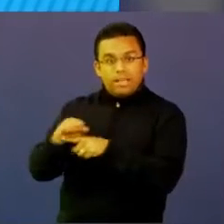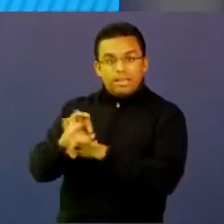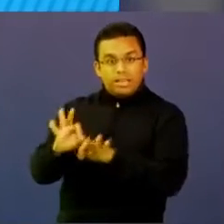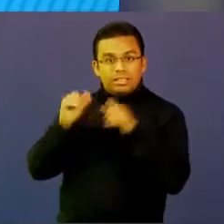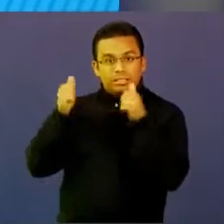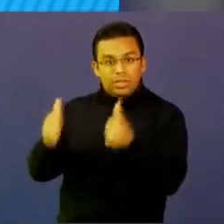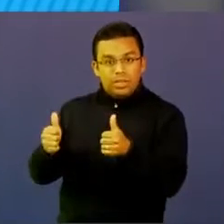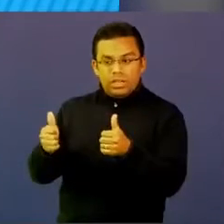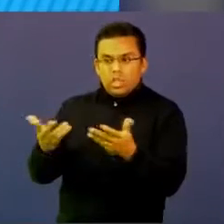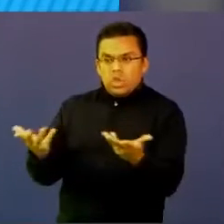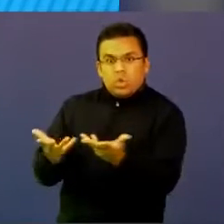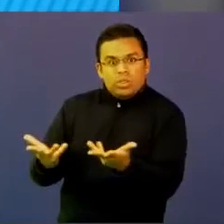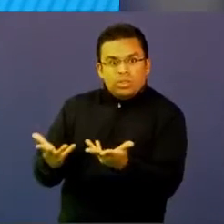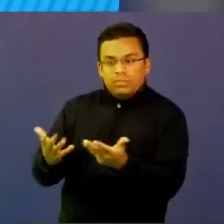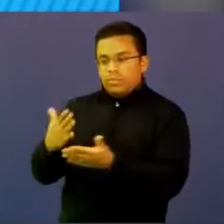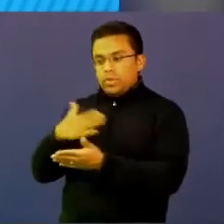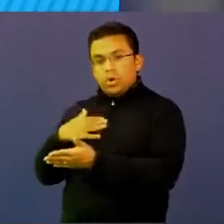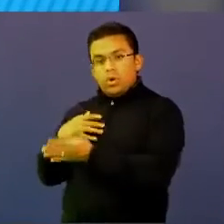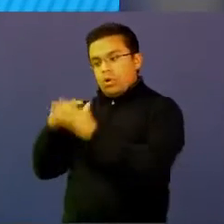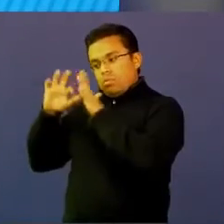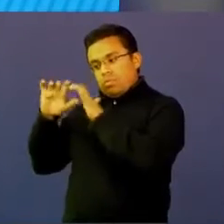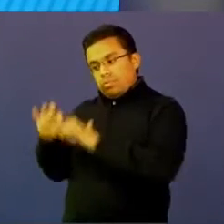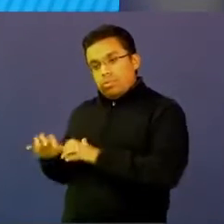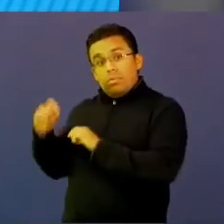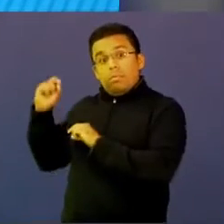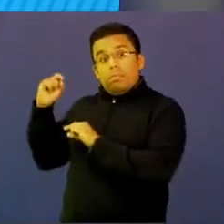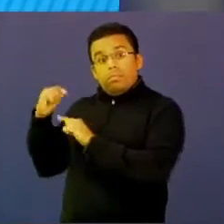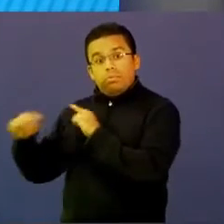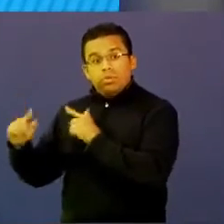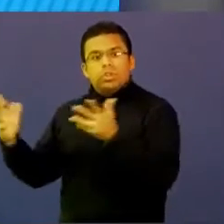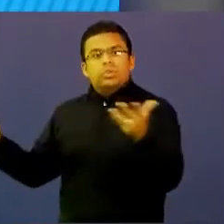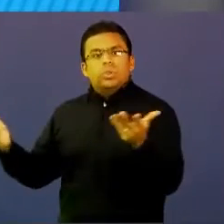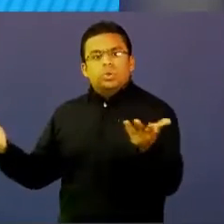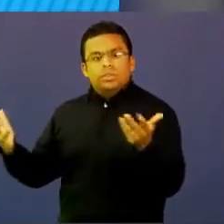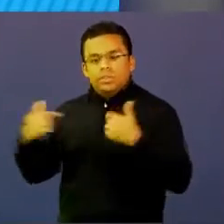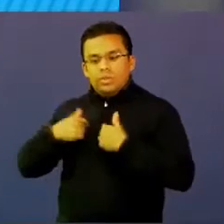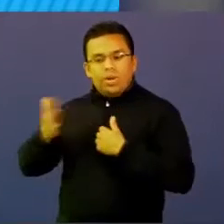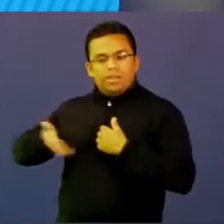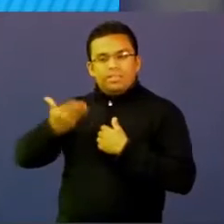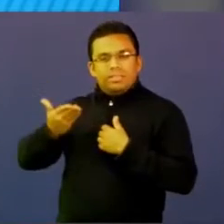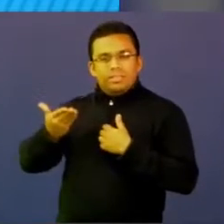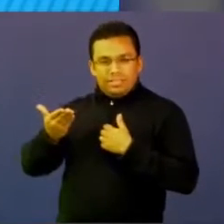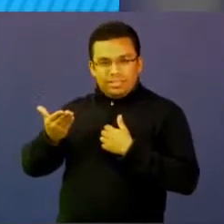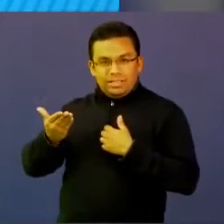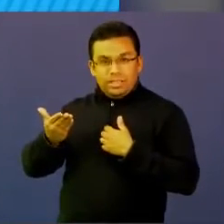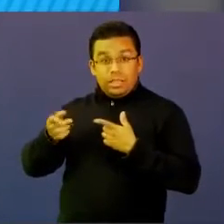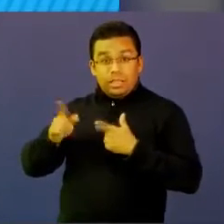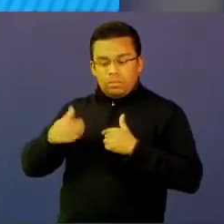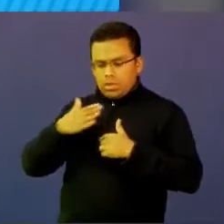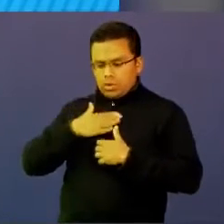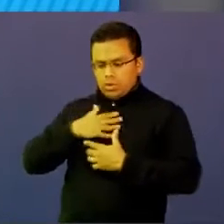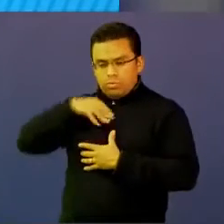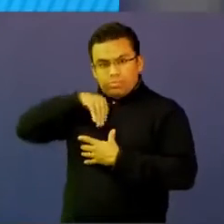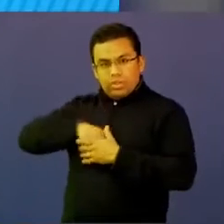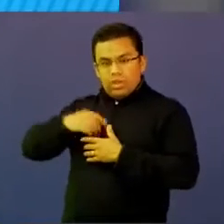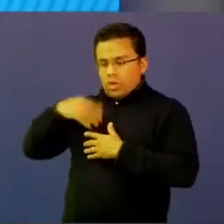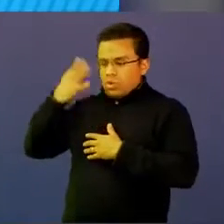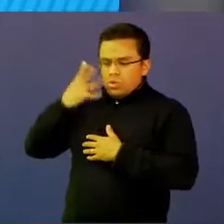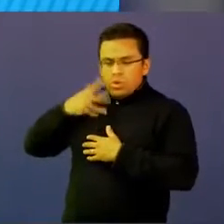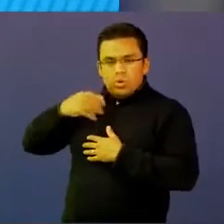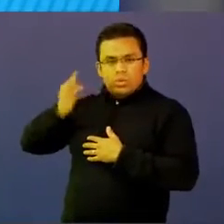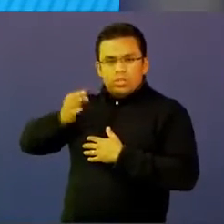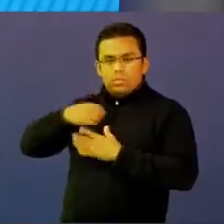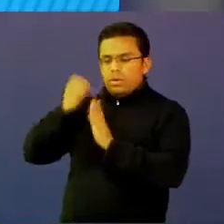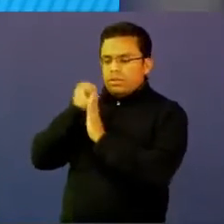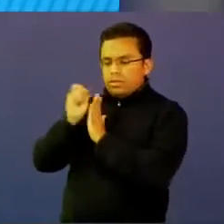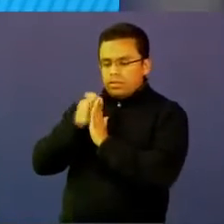¿En dónde escribo y en dónde publico algo de lo que hago cotidianamente? ¿Qué rigor tengo en mi cotidianidad con las bitácoras